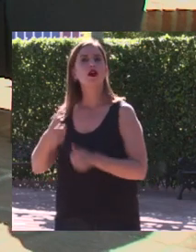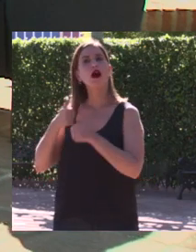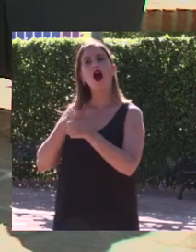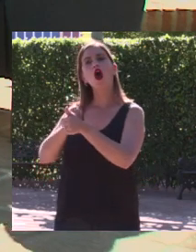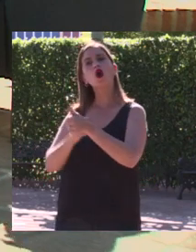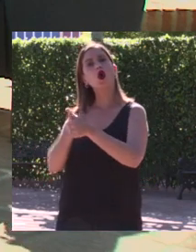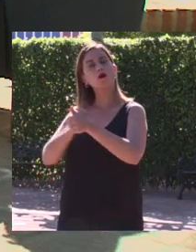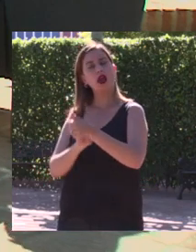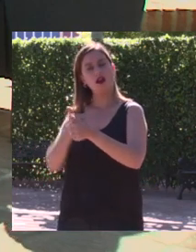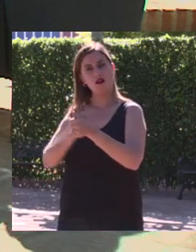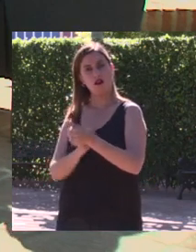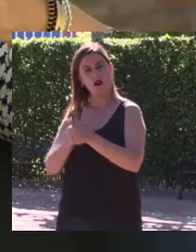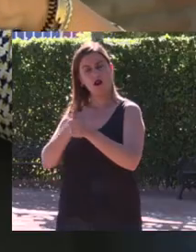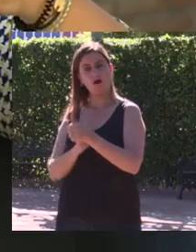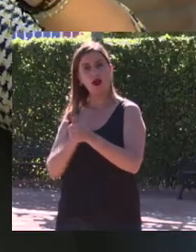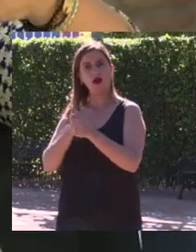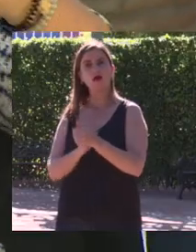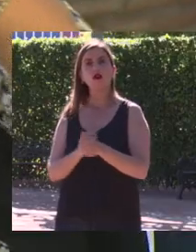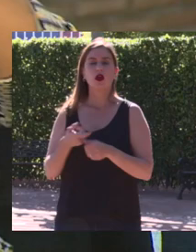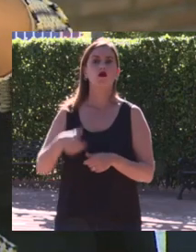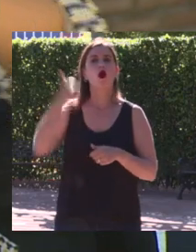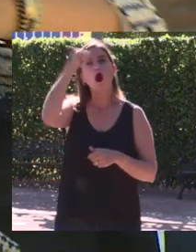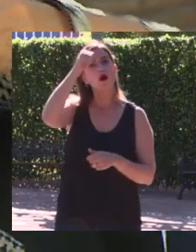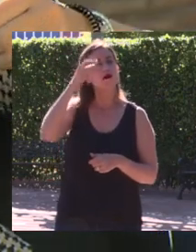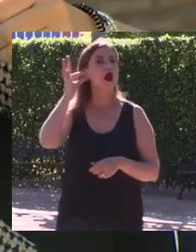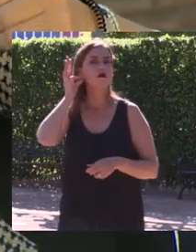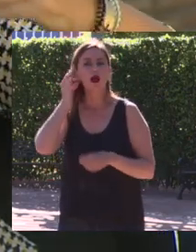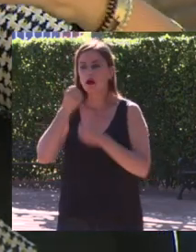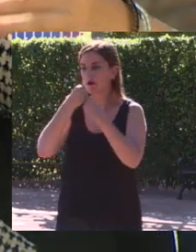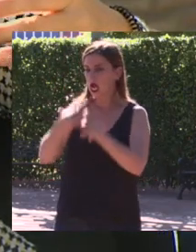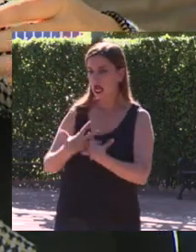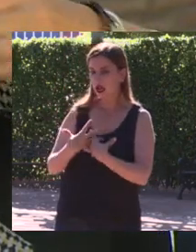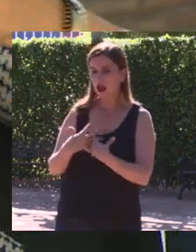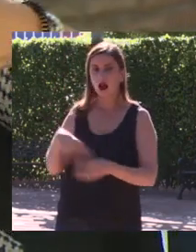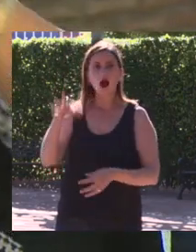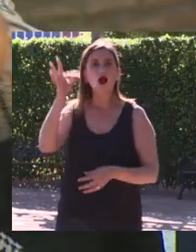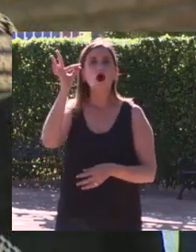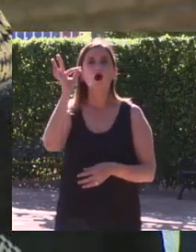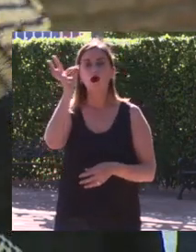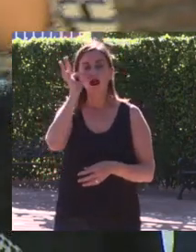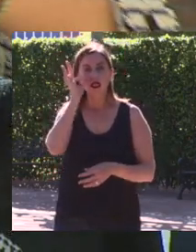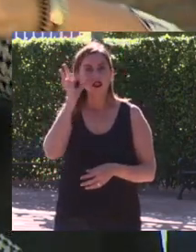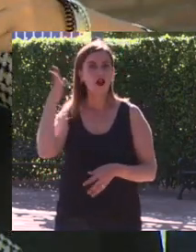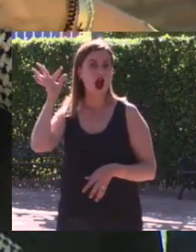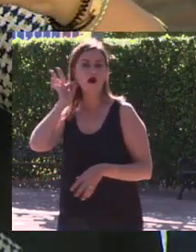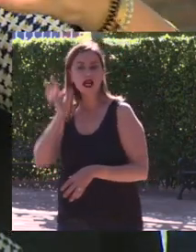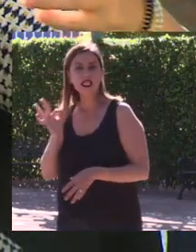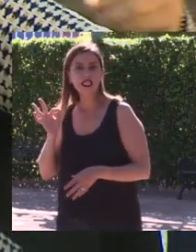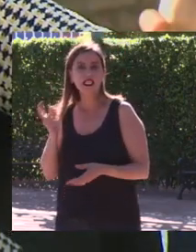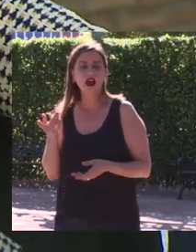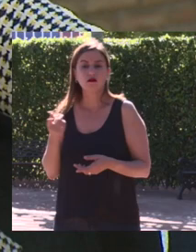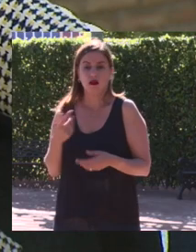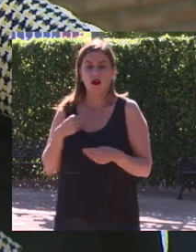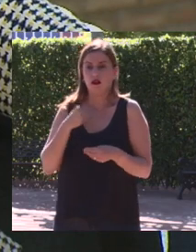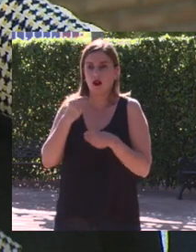eso va a emular que un hombre trate bien a una mujer que un chico en el deporte trate bien a una chica y si